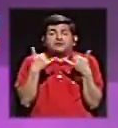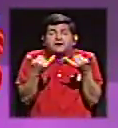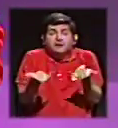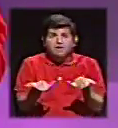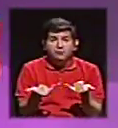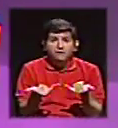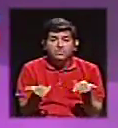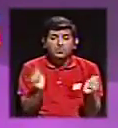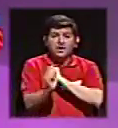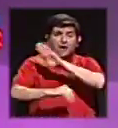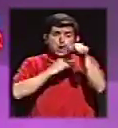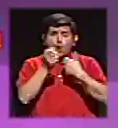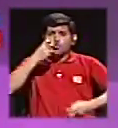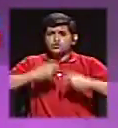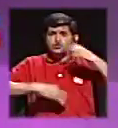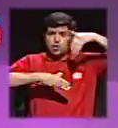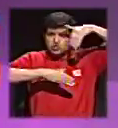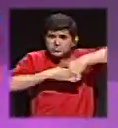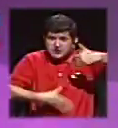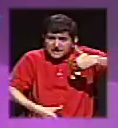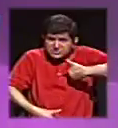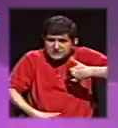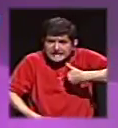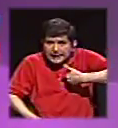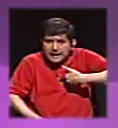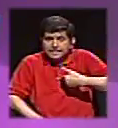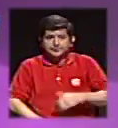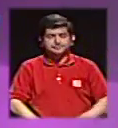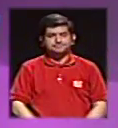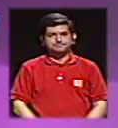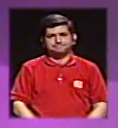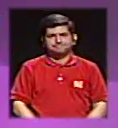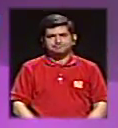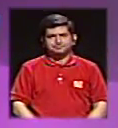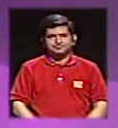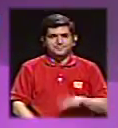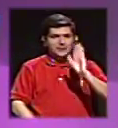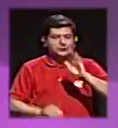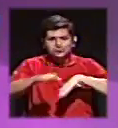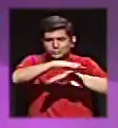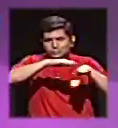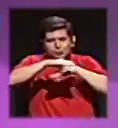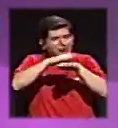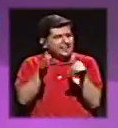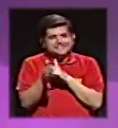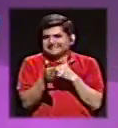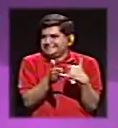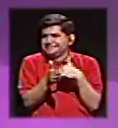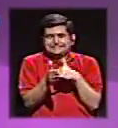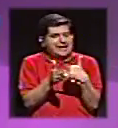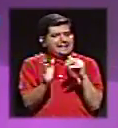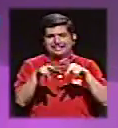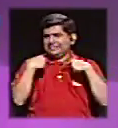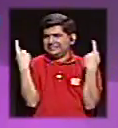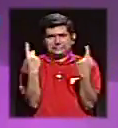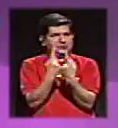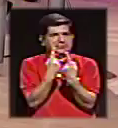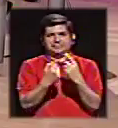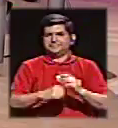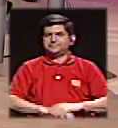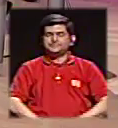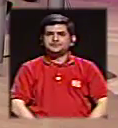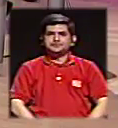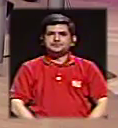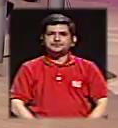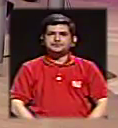momento con todos los problemas internos que han tenido realmente, ¿verdad? Su plataforma está bastante débil, partidariamente. Sí, muy bien.